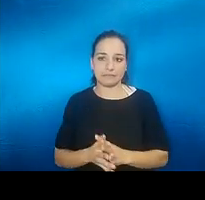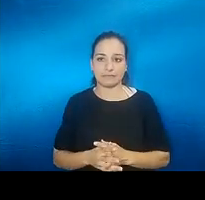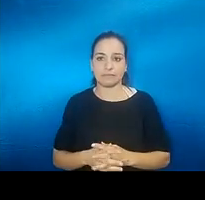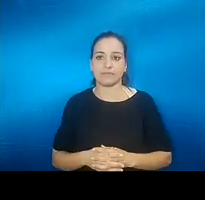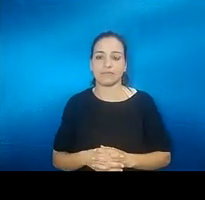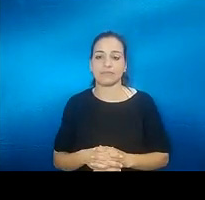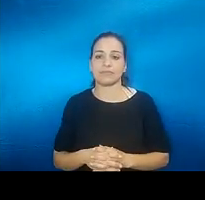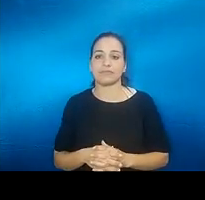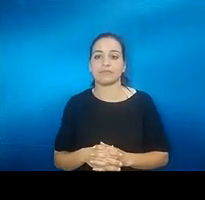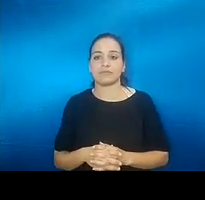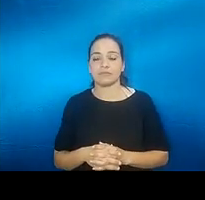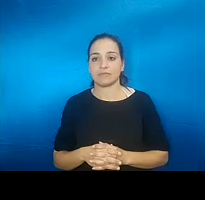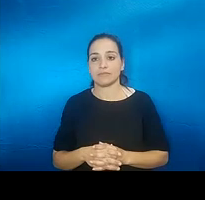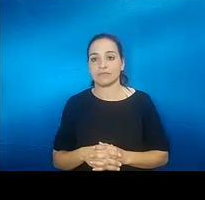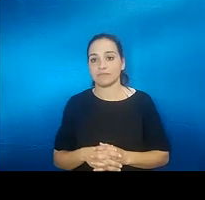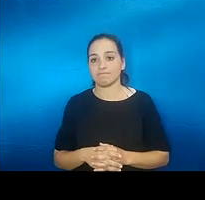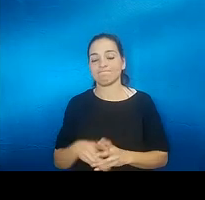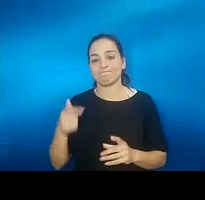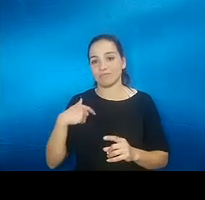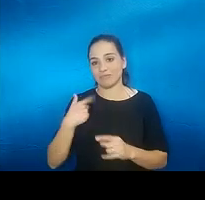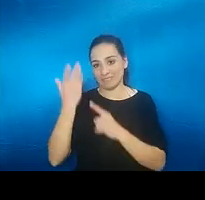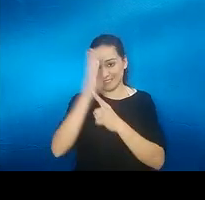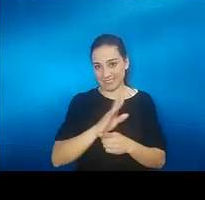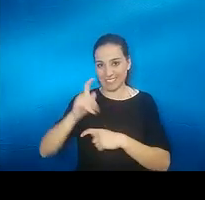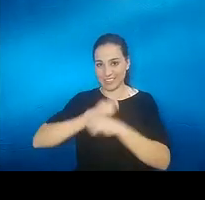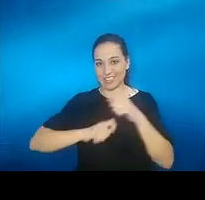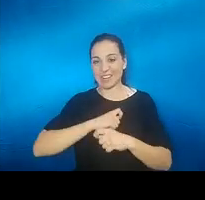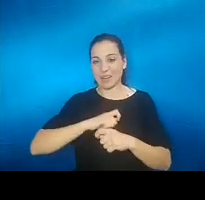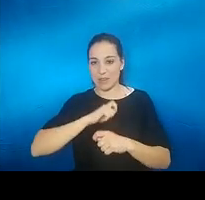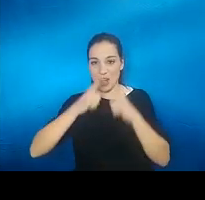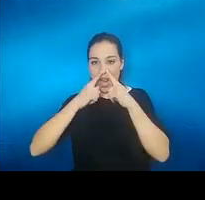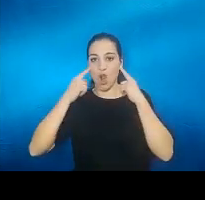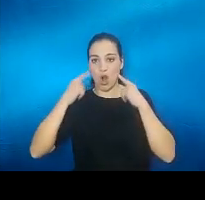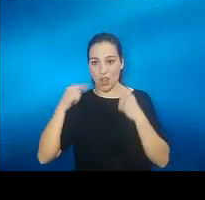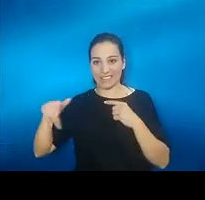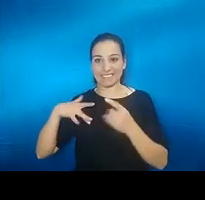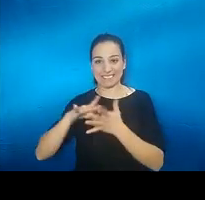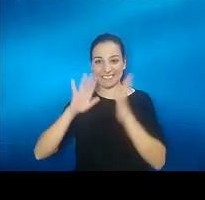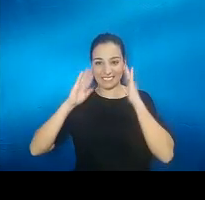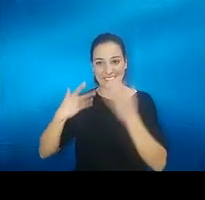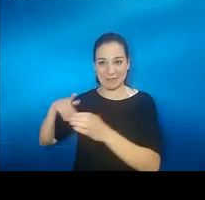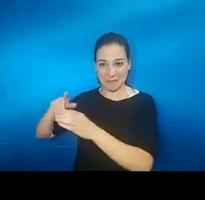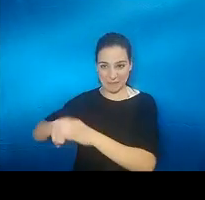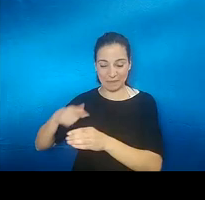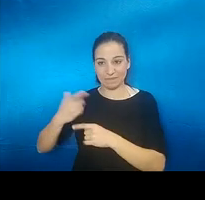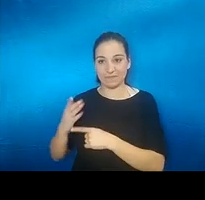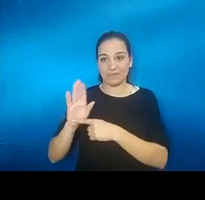como yo hablo hablo el nombre de la asociación española de autorismo de la neodología yo estuve en esa conferencia